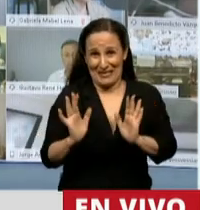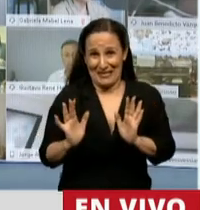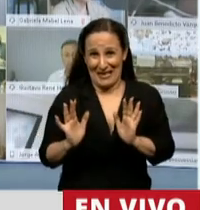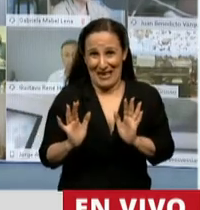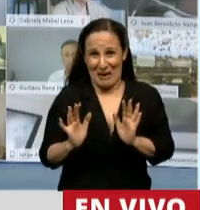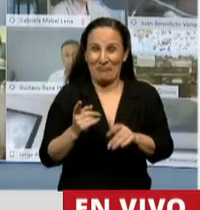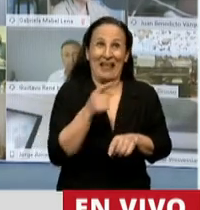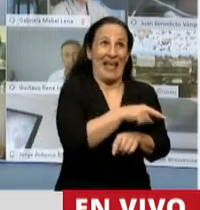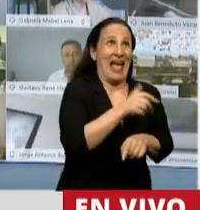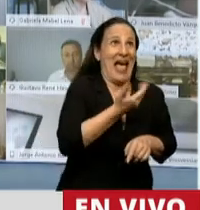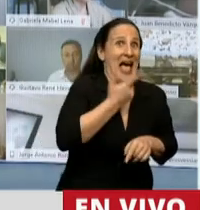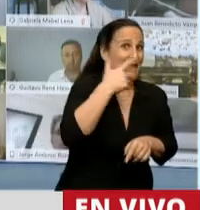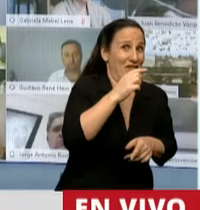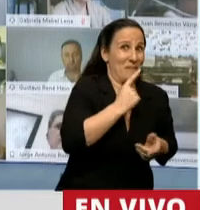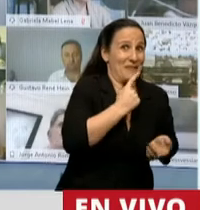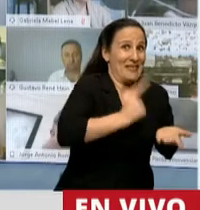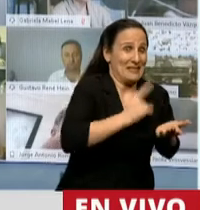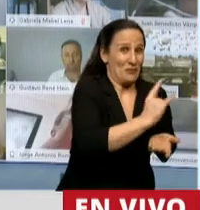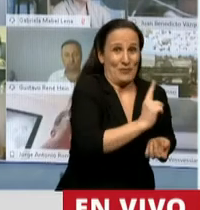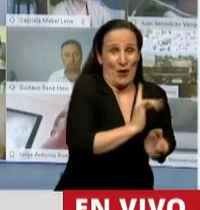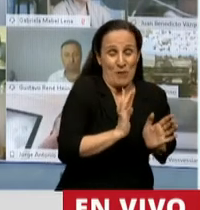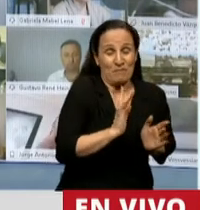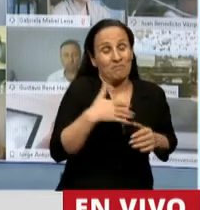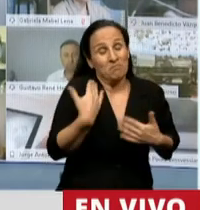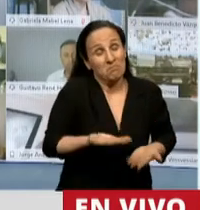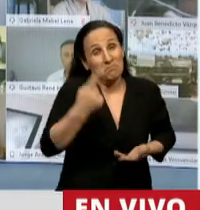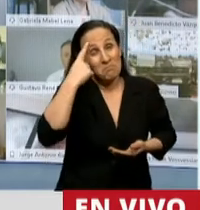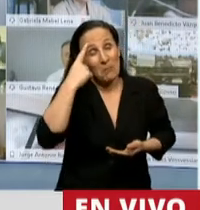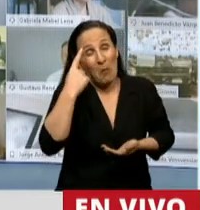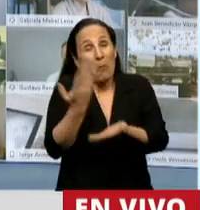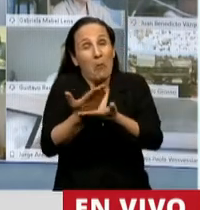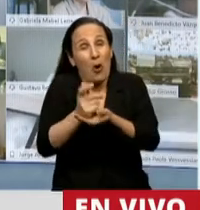la AFIP. Por lo tanto la propuesta sería